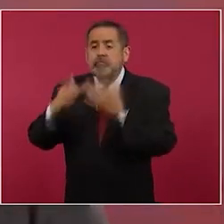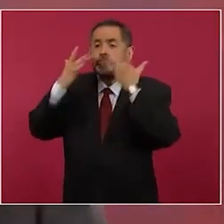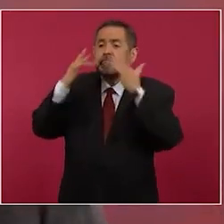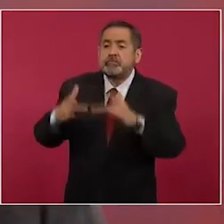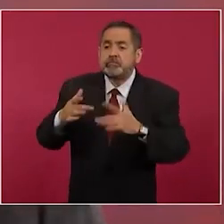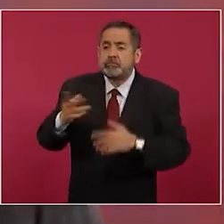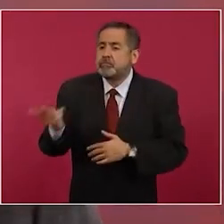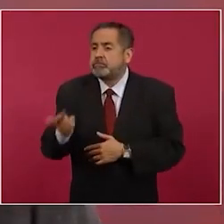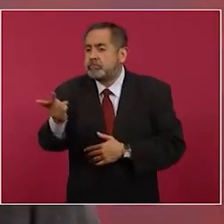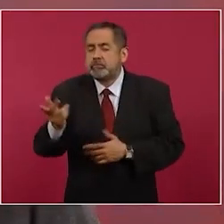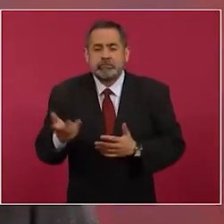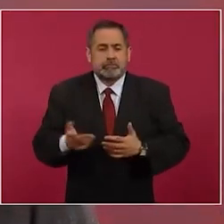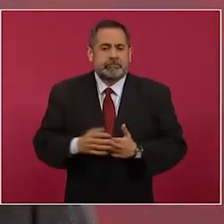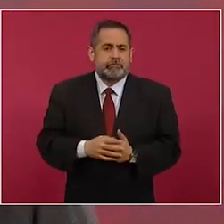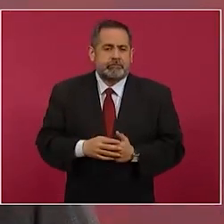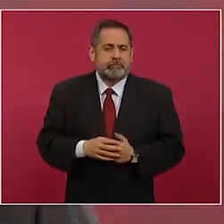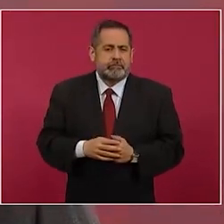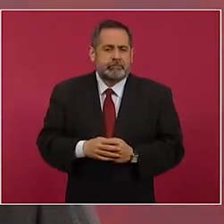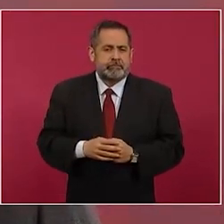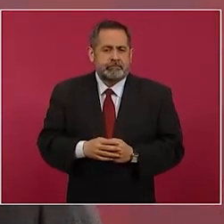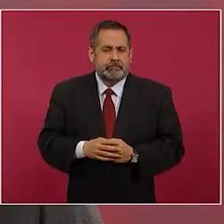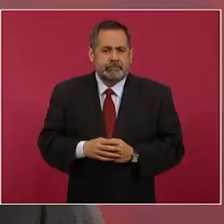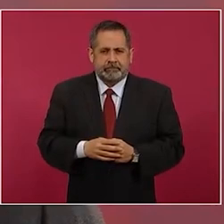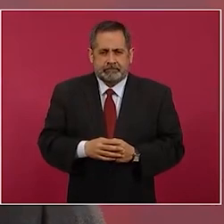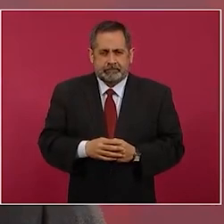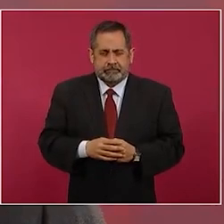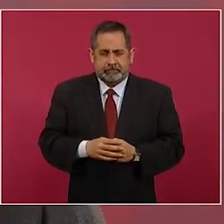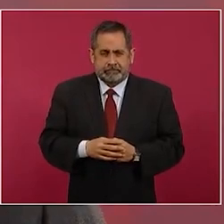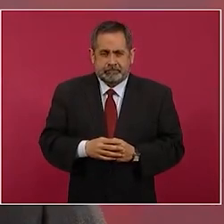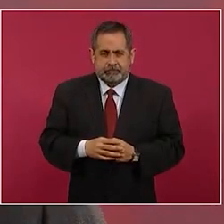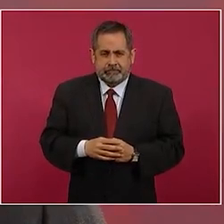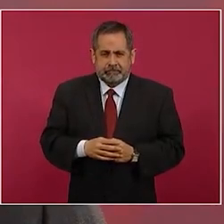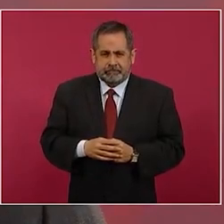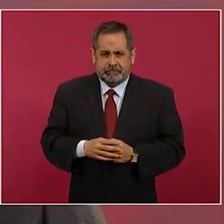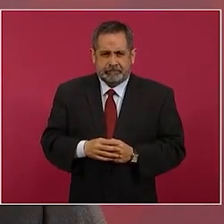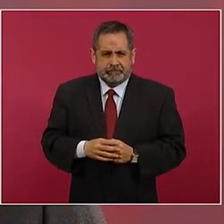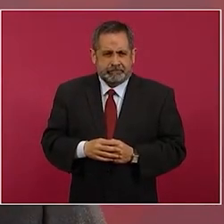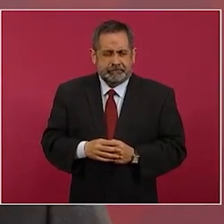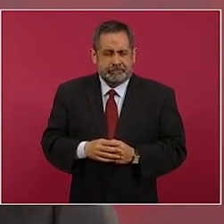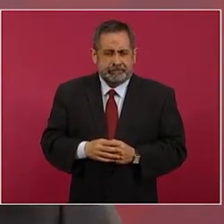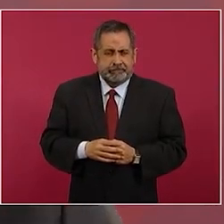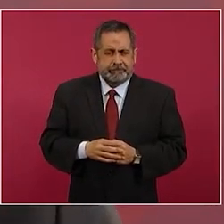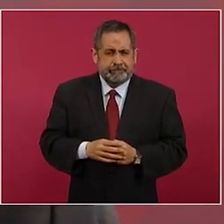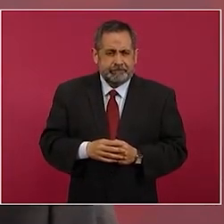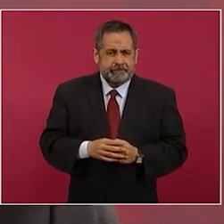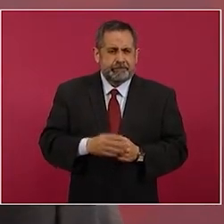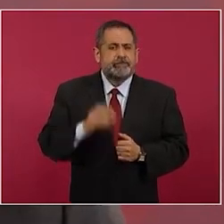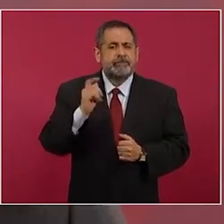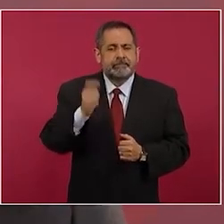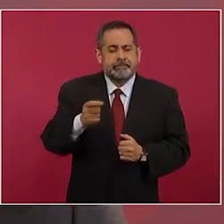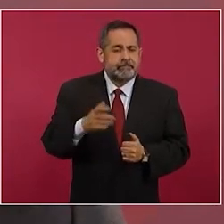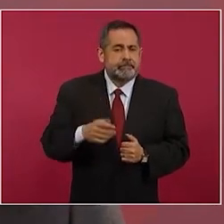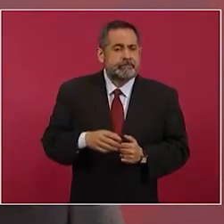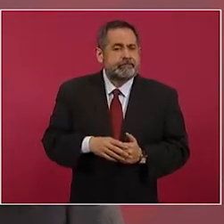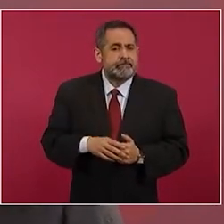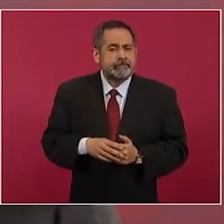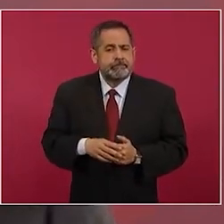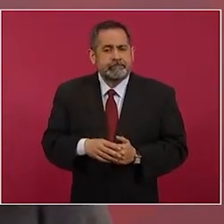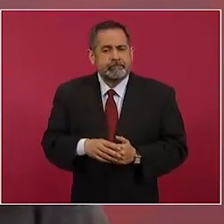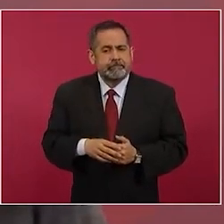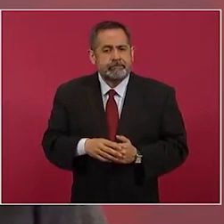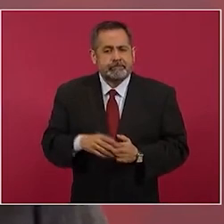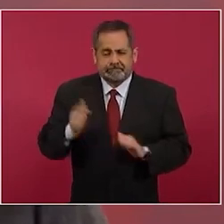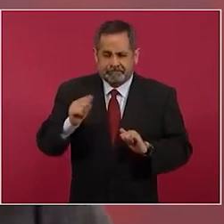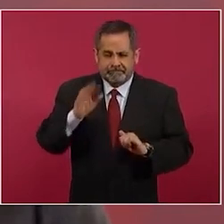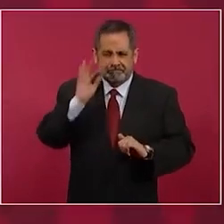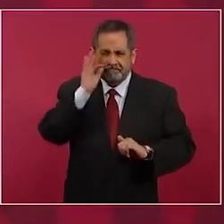de aquí bajo